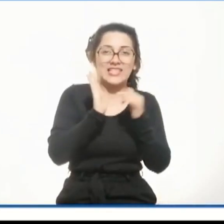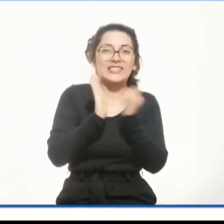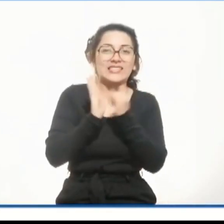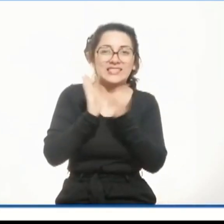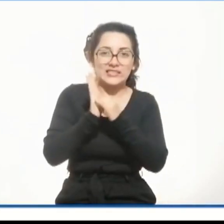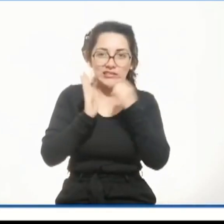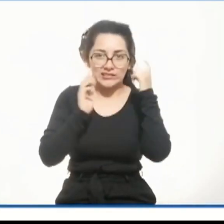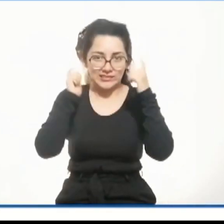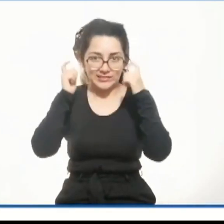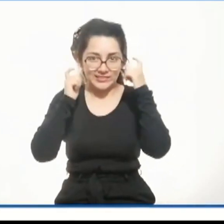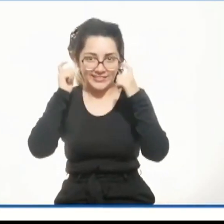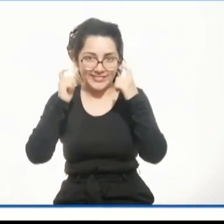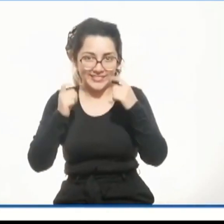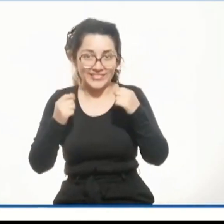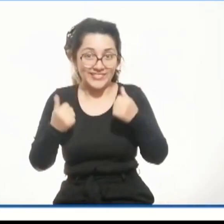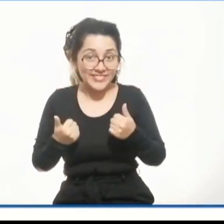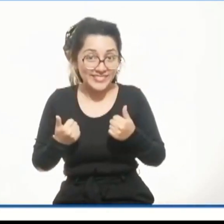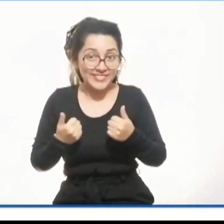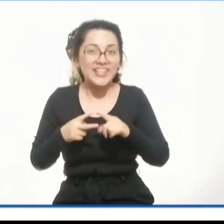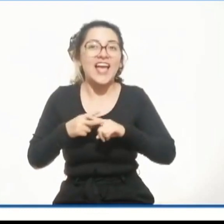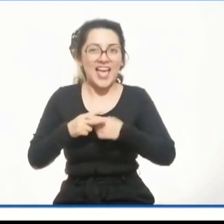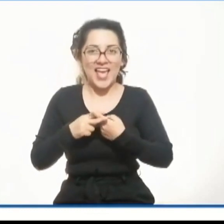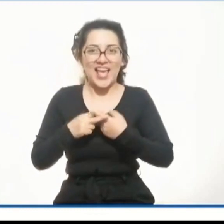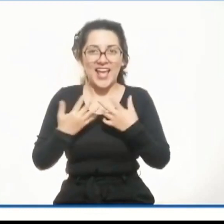¡Ya vamos a iniciar!